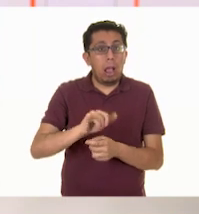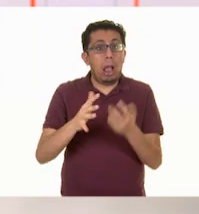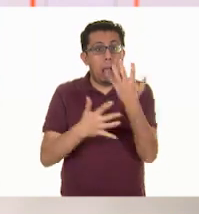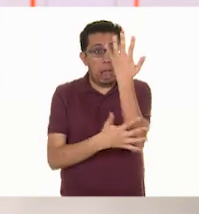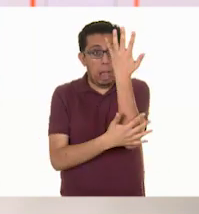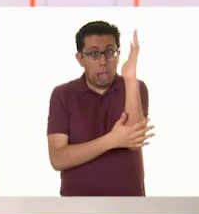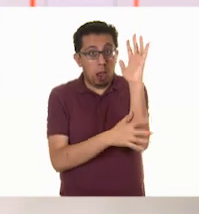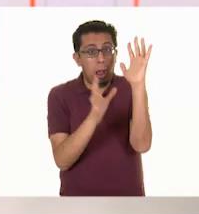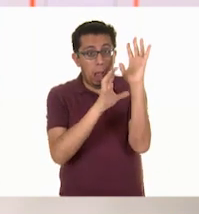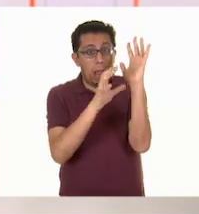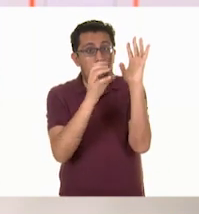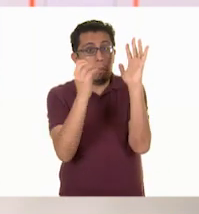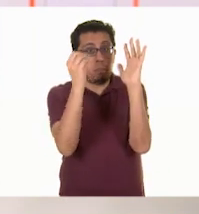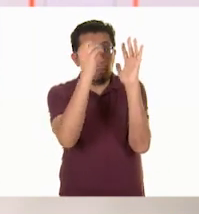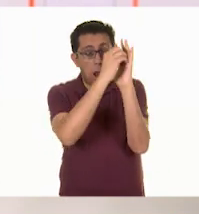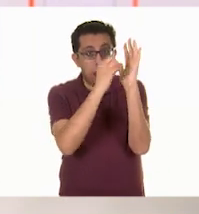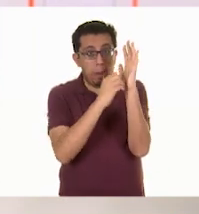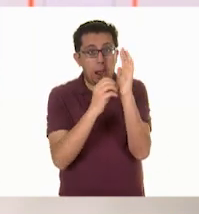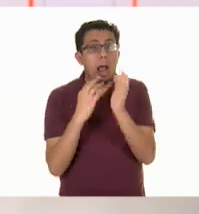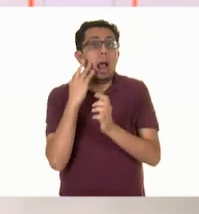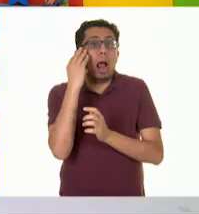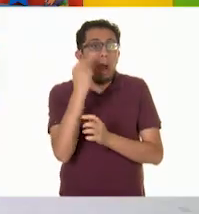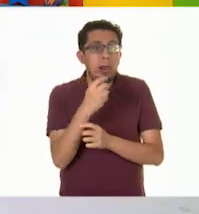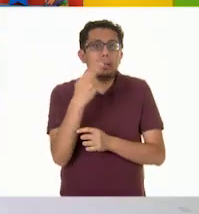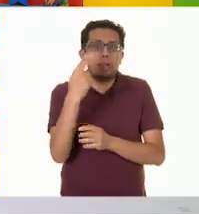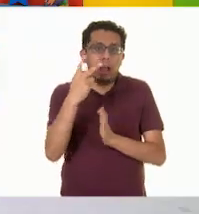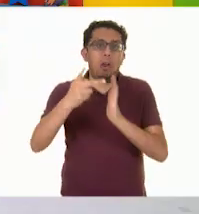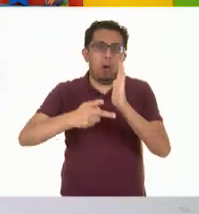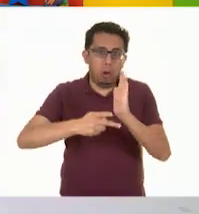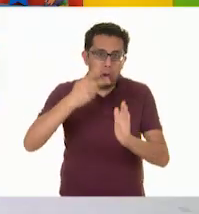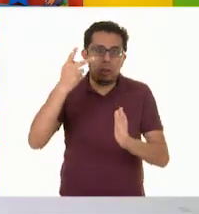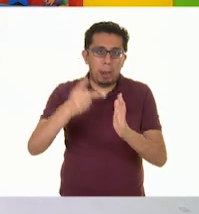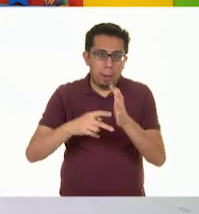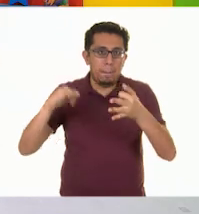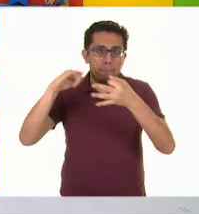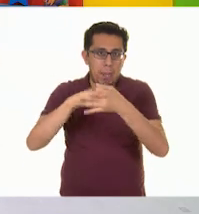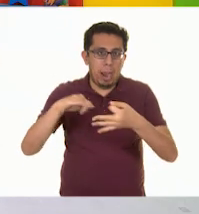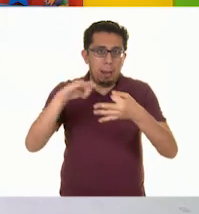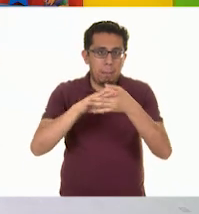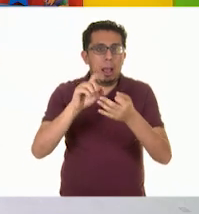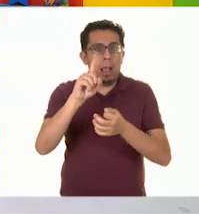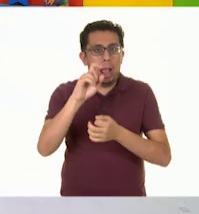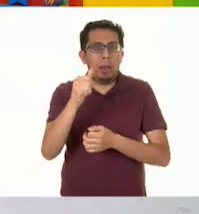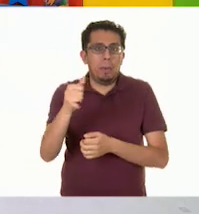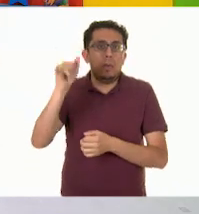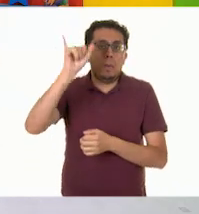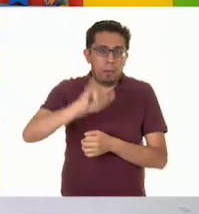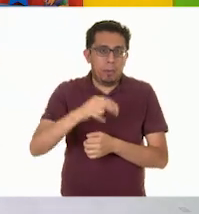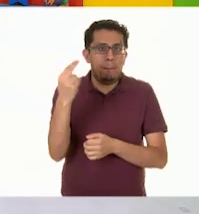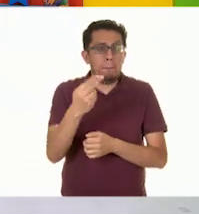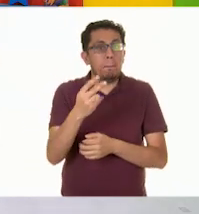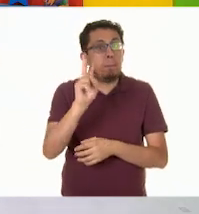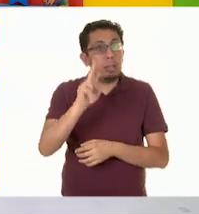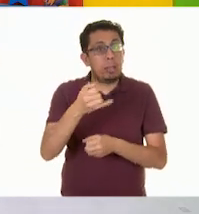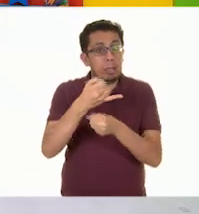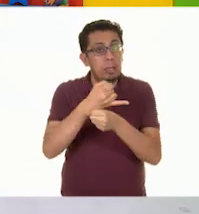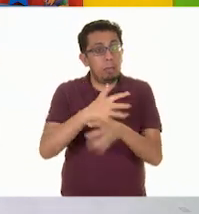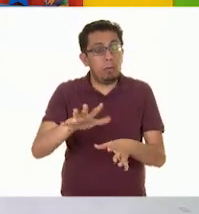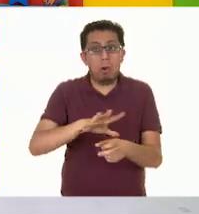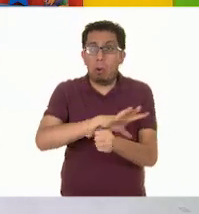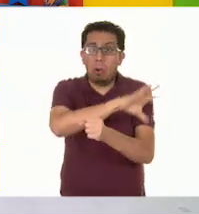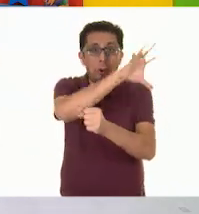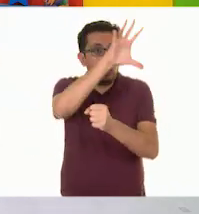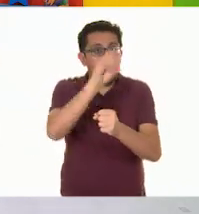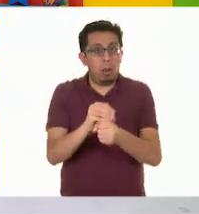necesita regarse con más frecuencia. ¡Oh! Información muy completa. Sí. Voy a